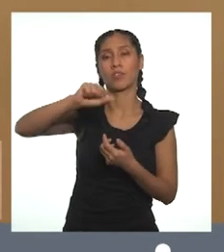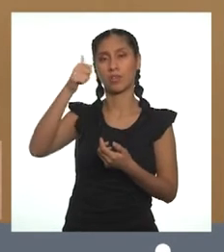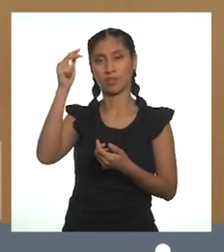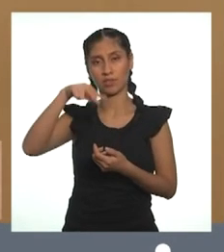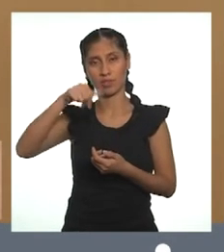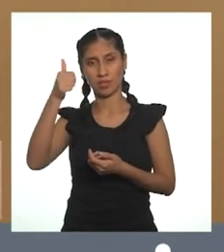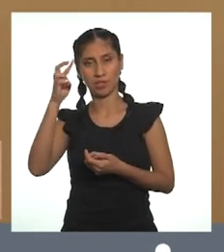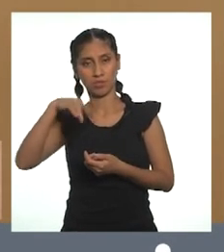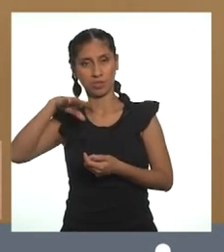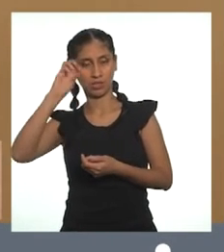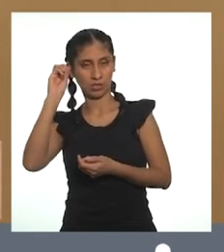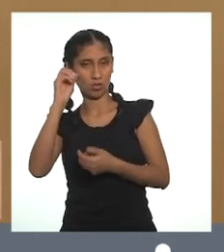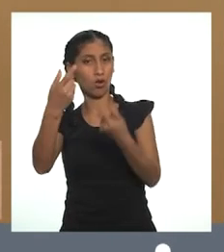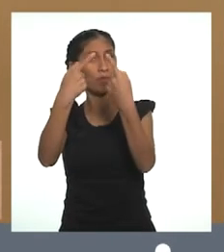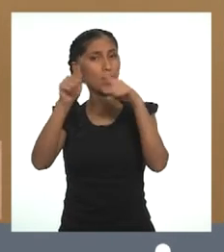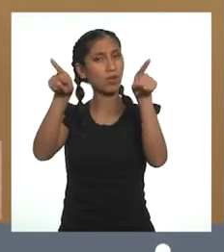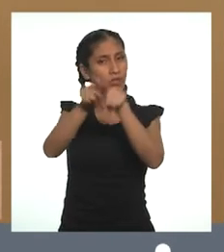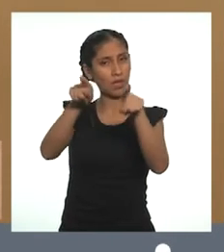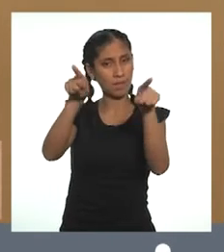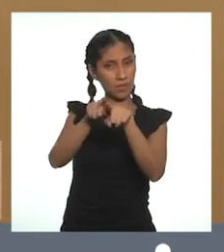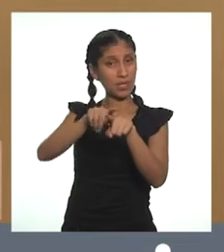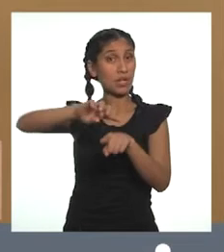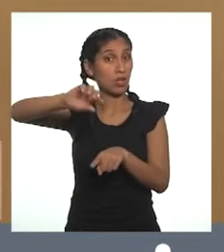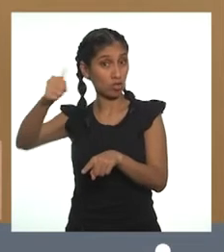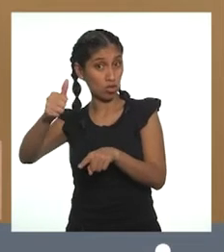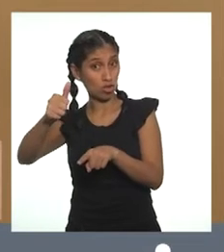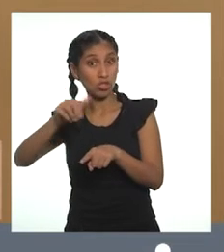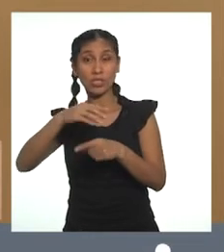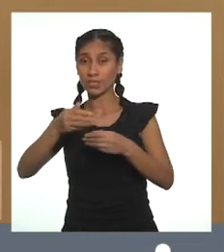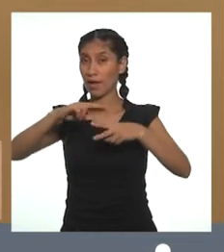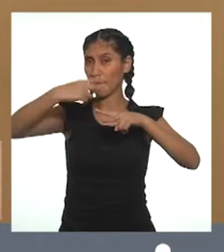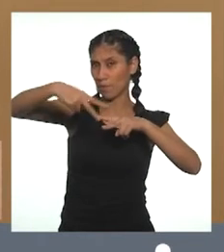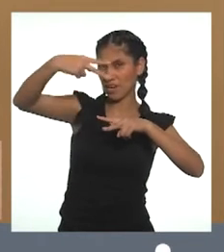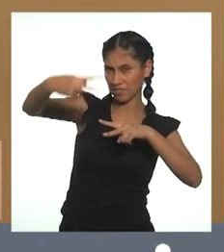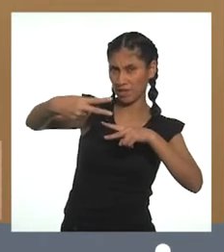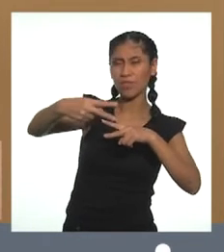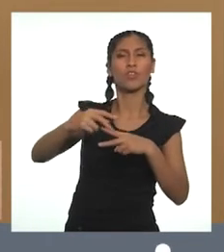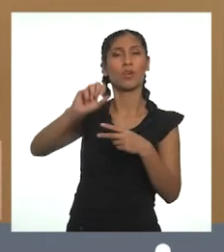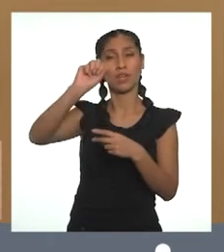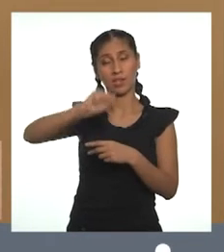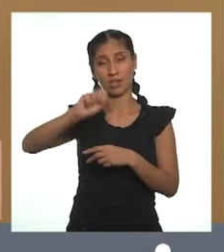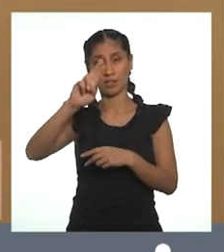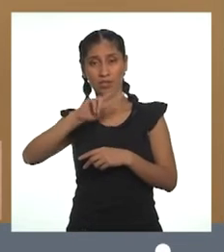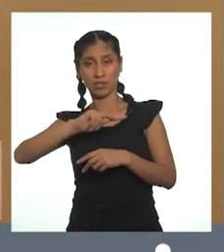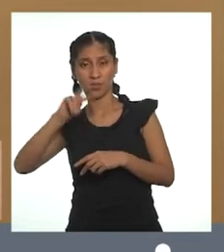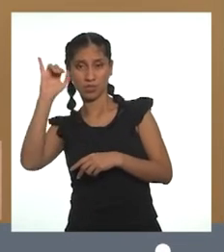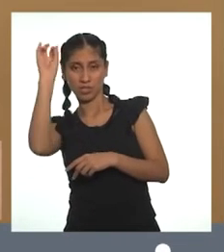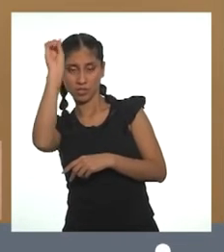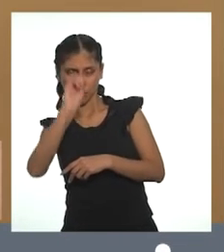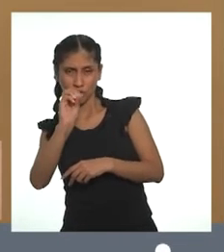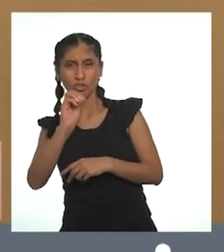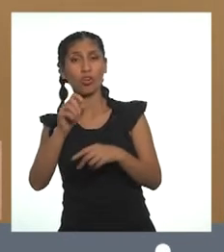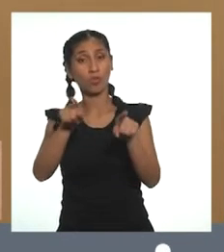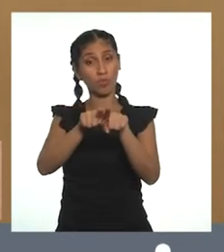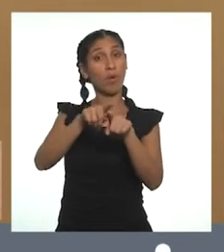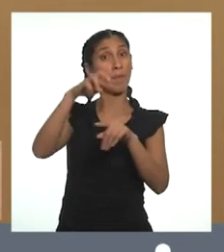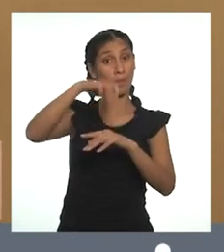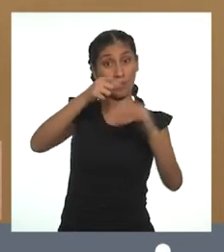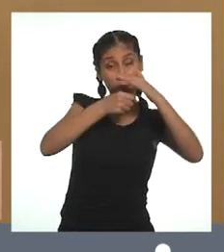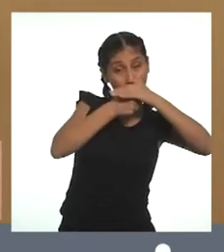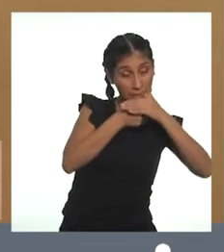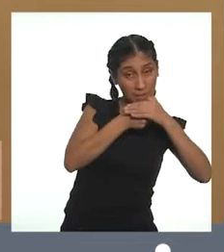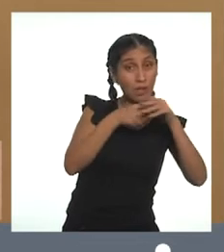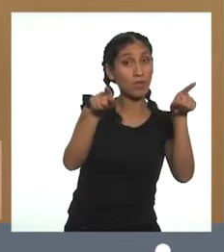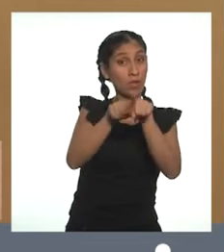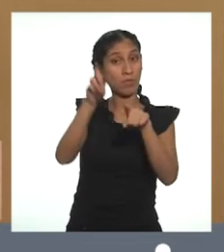Mientras la provisión de los servicios está a cargo de prestadores de servicio de saneamiento público-privado y